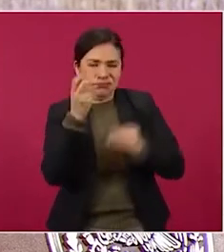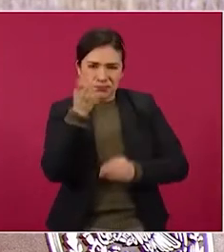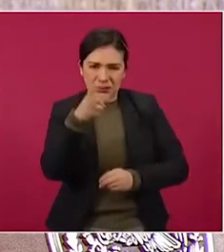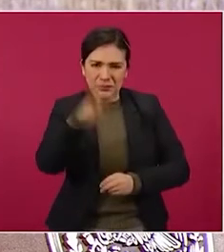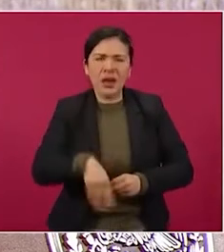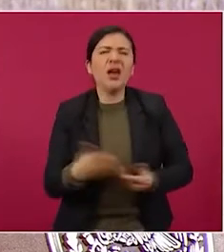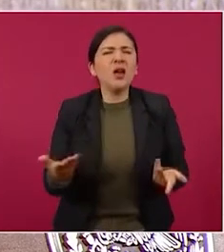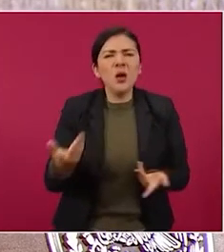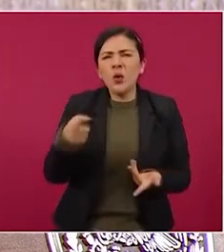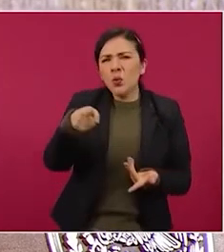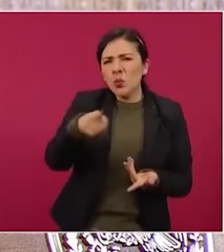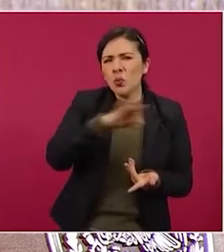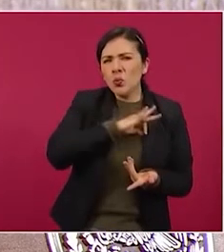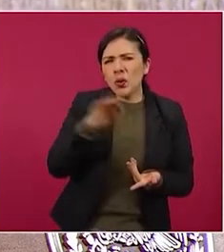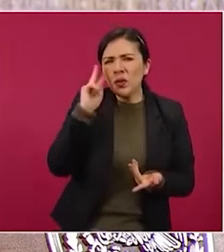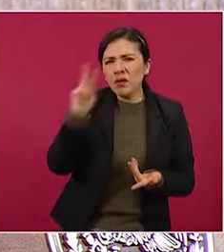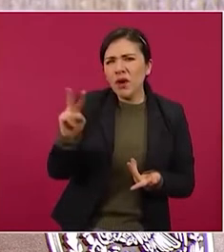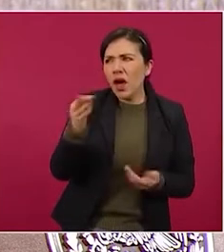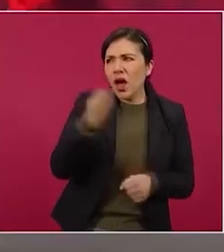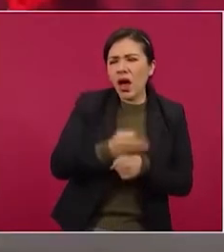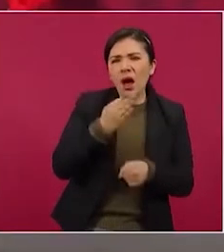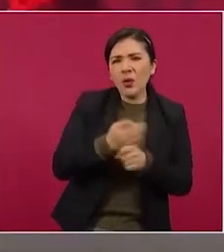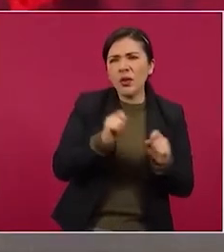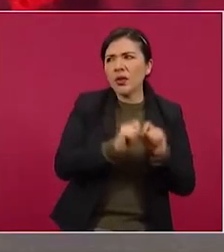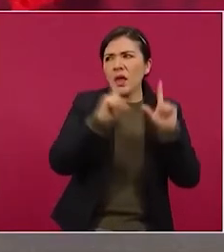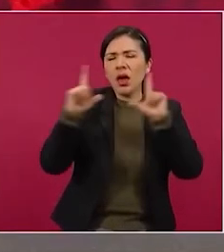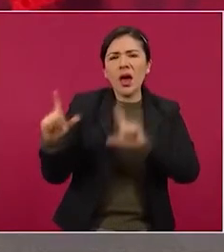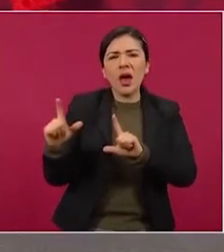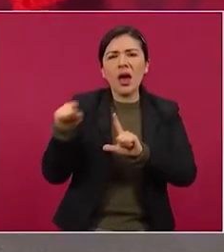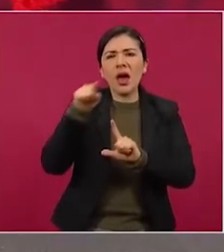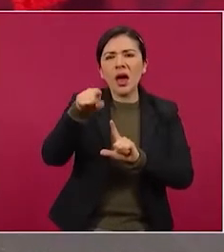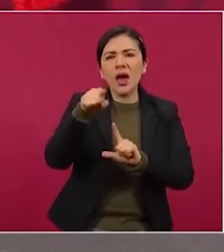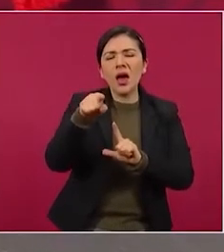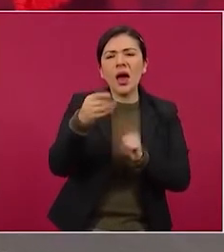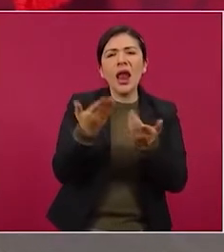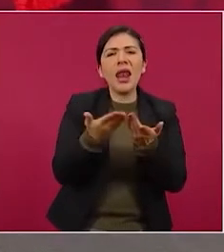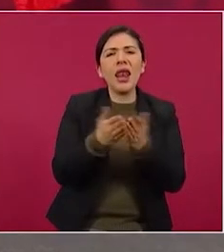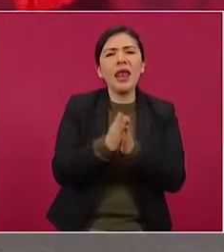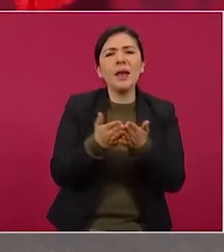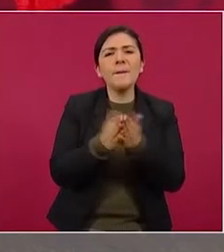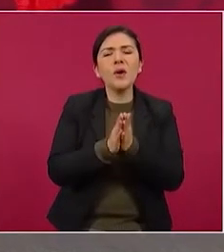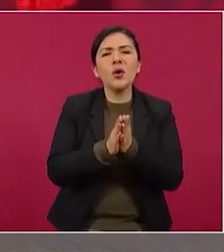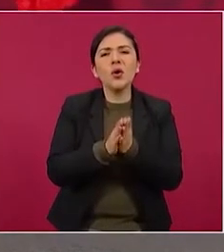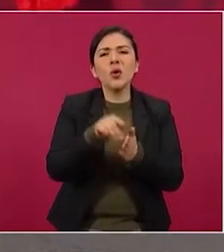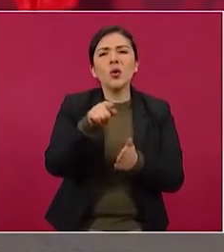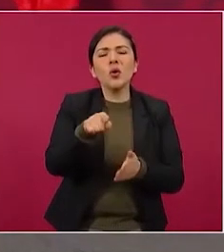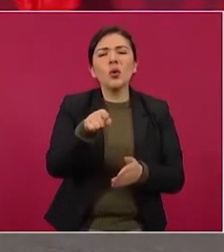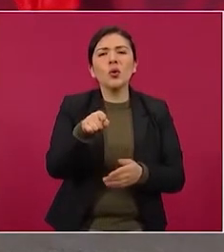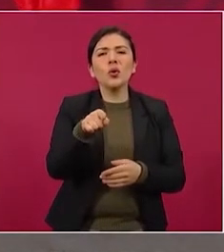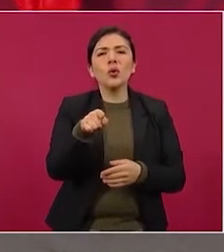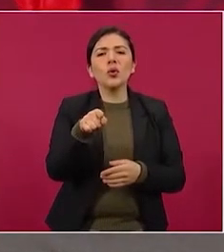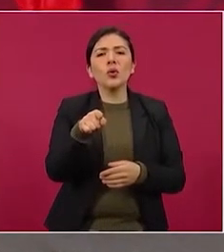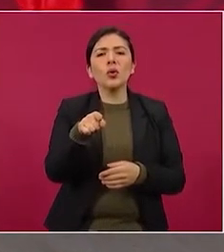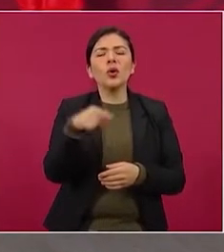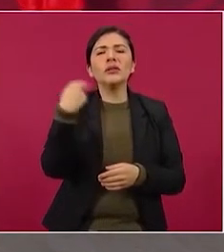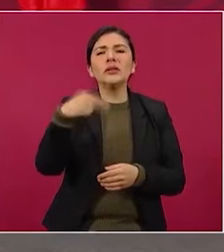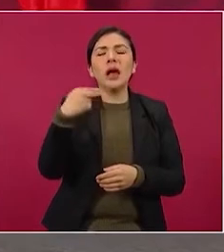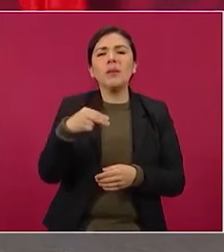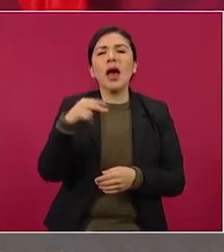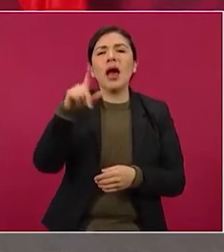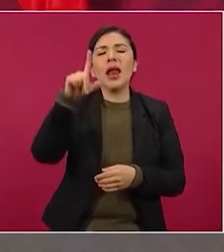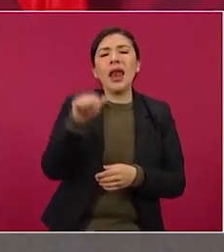no está por ahí en mi libro la salida,